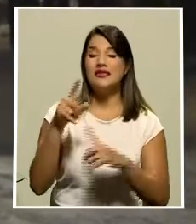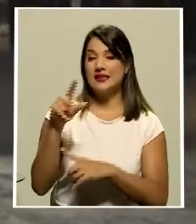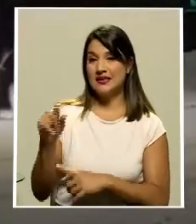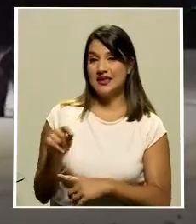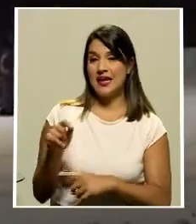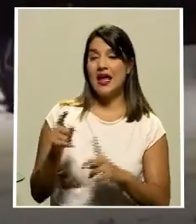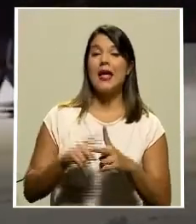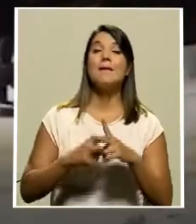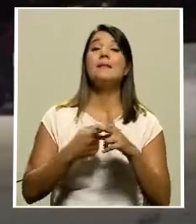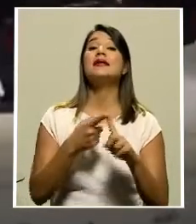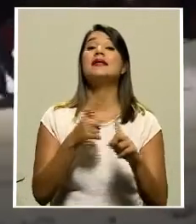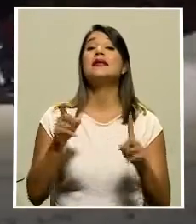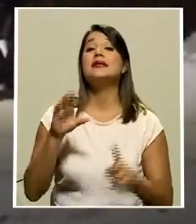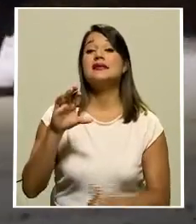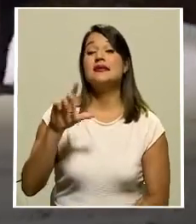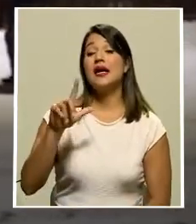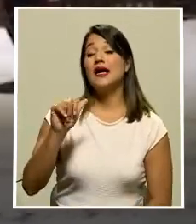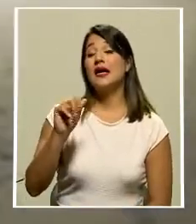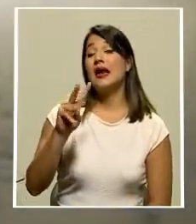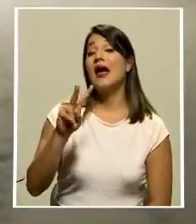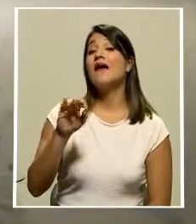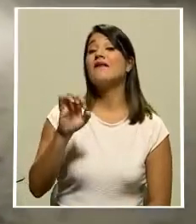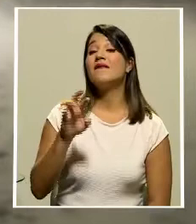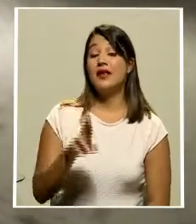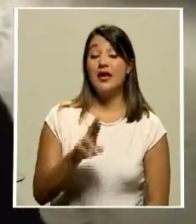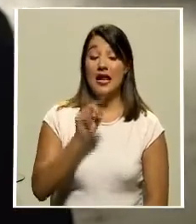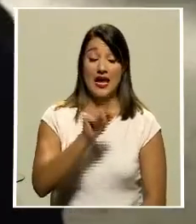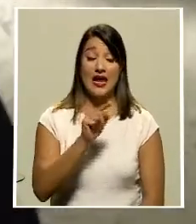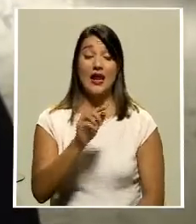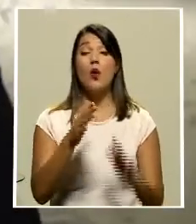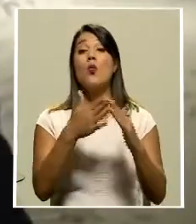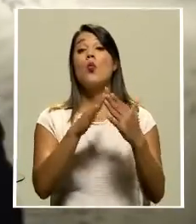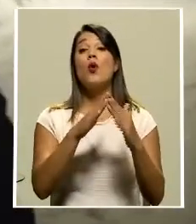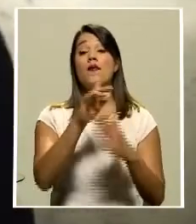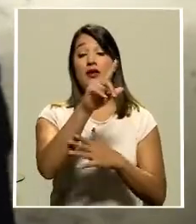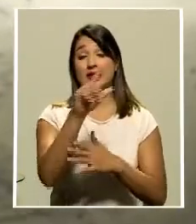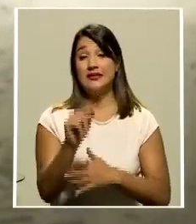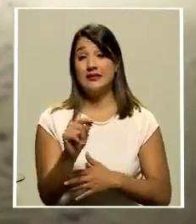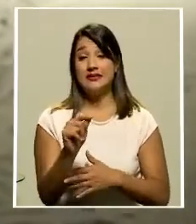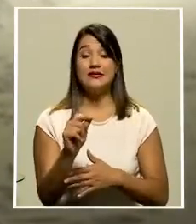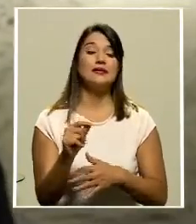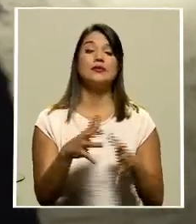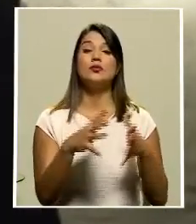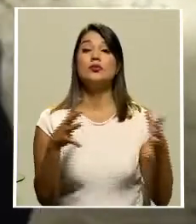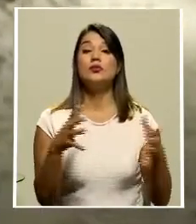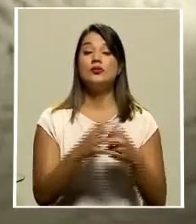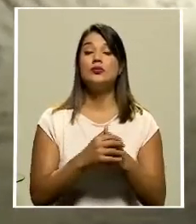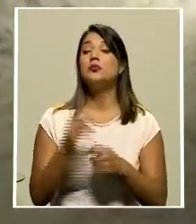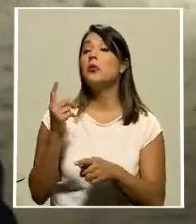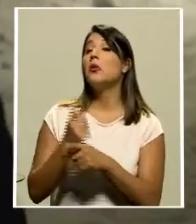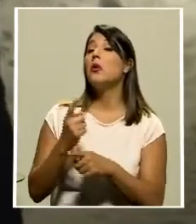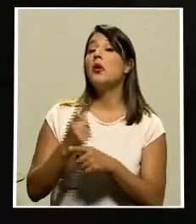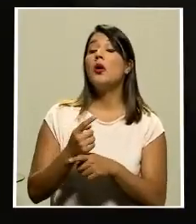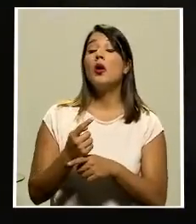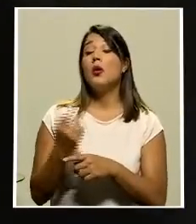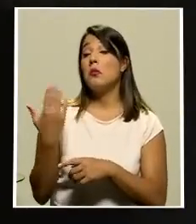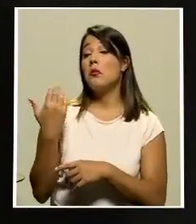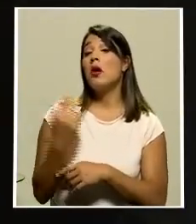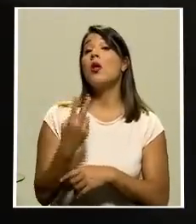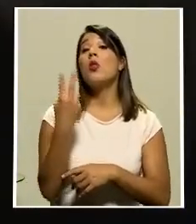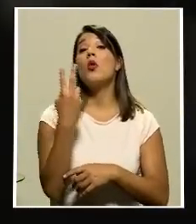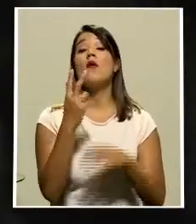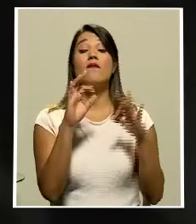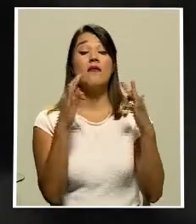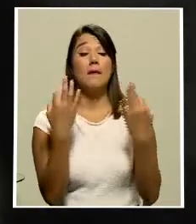desde Clavier un pueblo del lado italiano hasta la comuna francesa de Montgeneuve hace unos días dos familias afganas